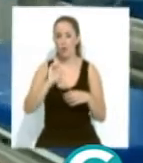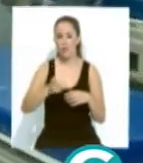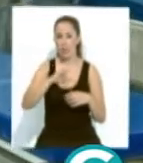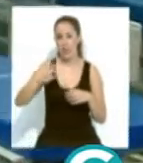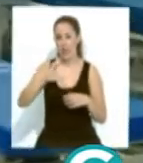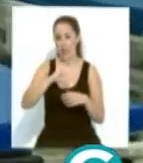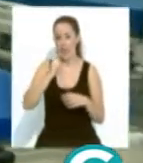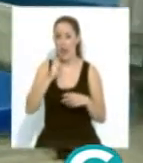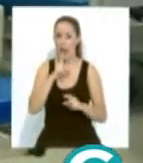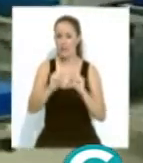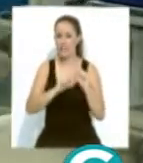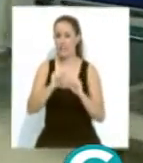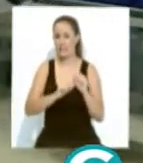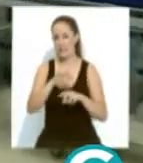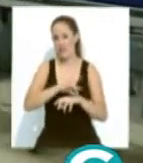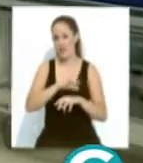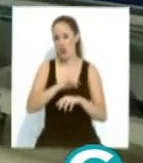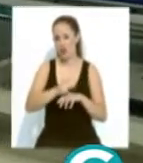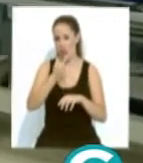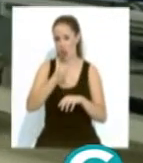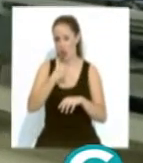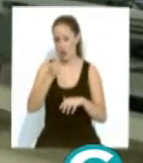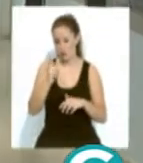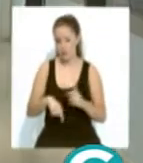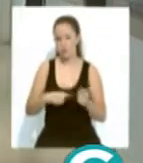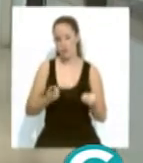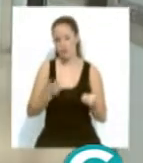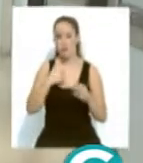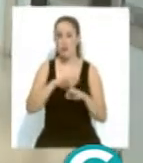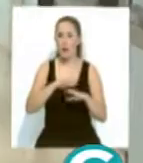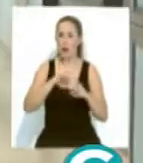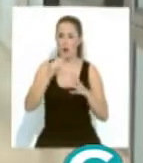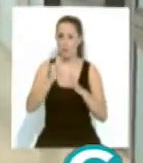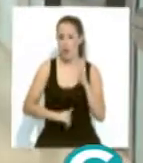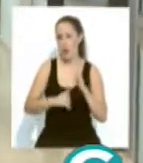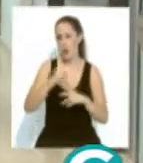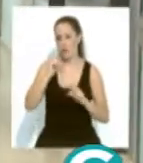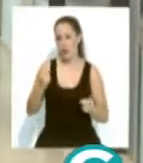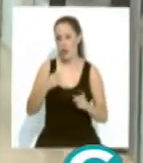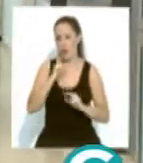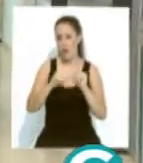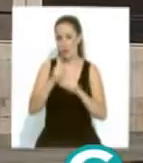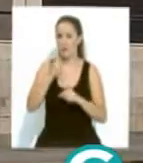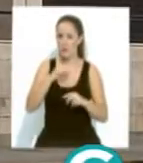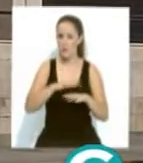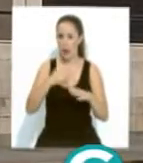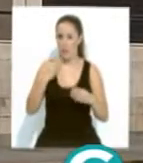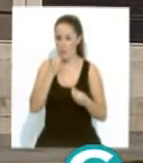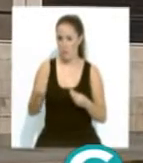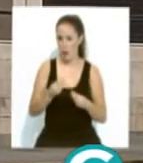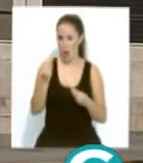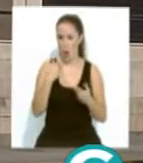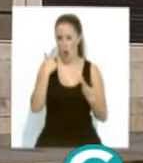antibiótico, los médicos de familias se ayudarán de un algoritmo que estima el riesgo de infección y que les servirá para establecer el tratamiento.